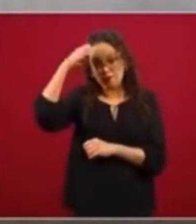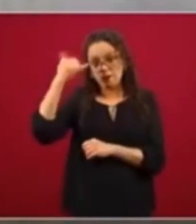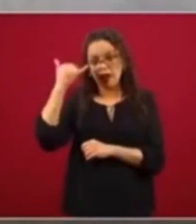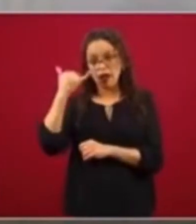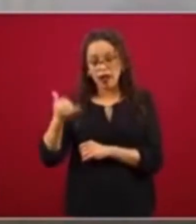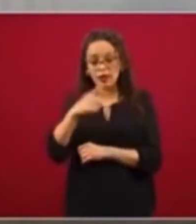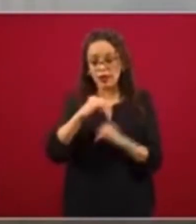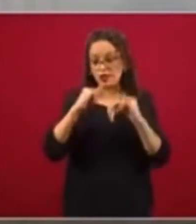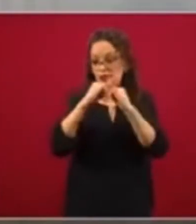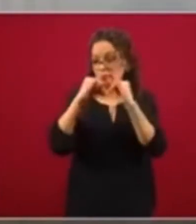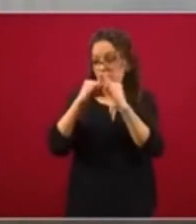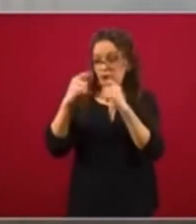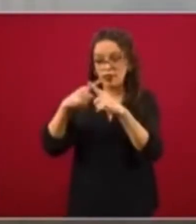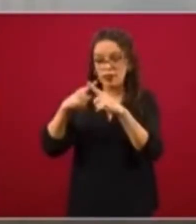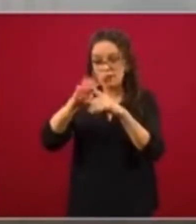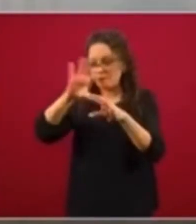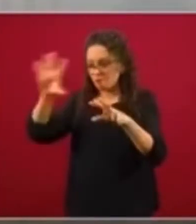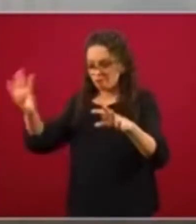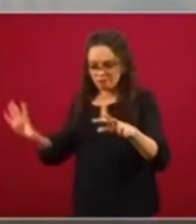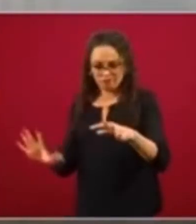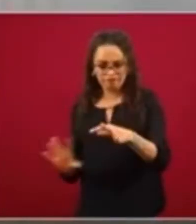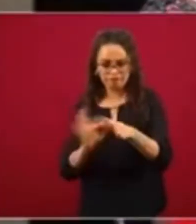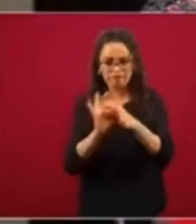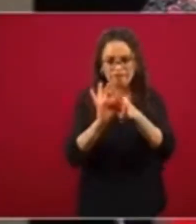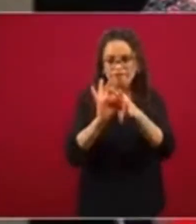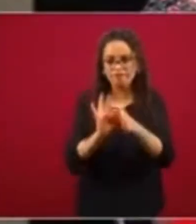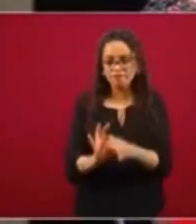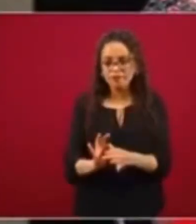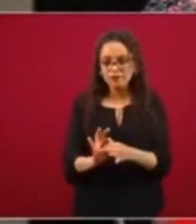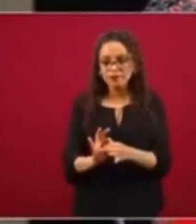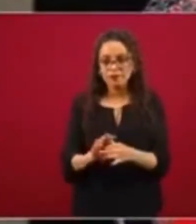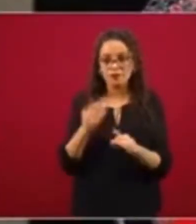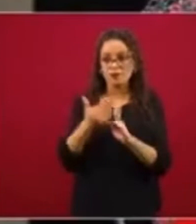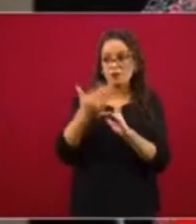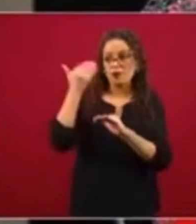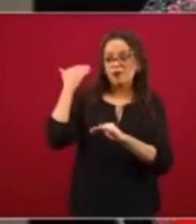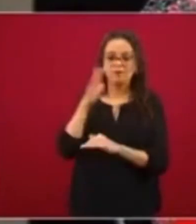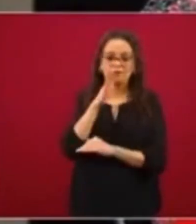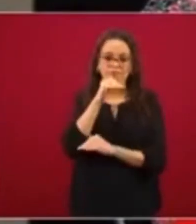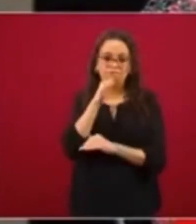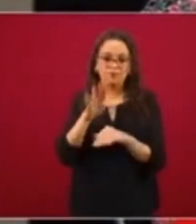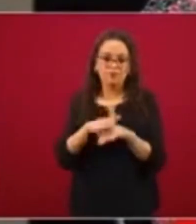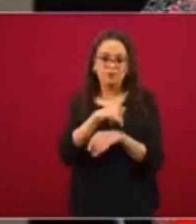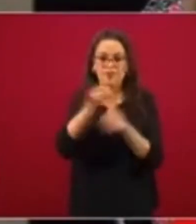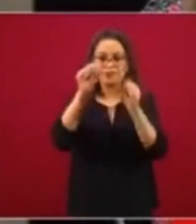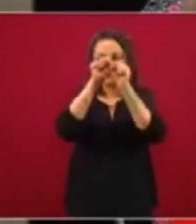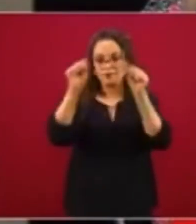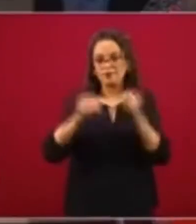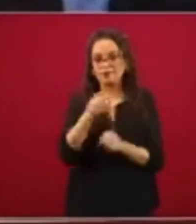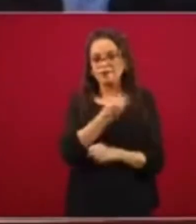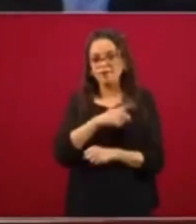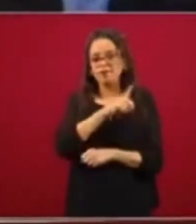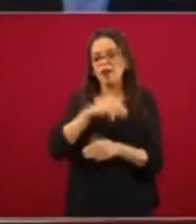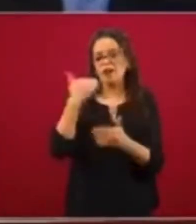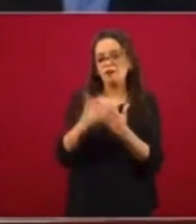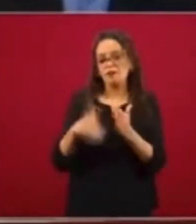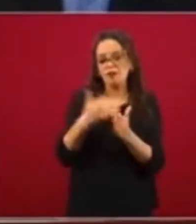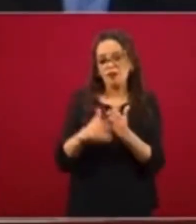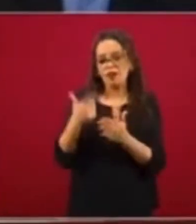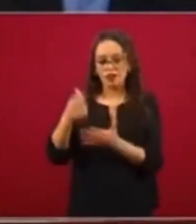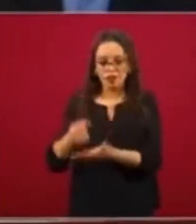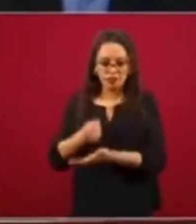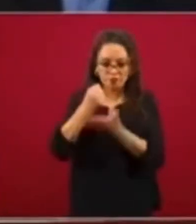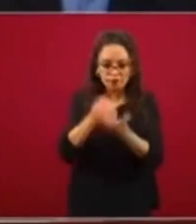Históricamente, una de las grandes limitaciones del Sistema Nacional de Salud, además de la falta de inversión y falta de desarrollo